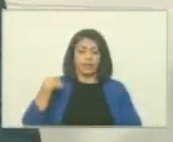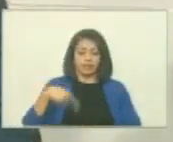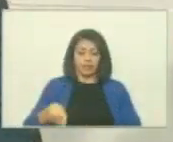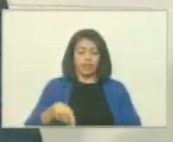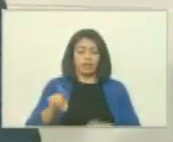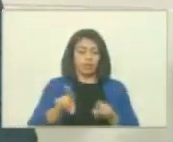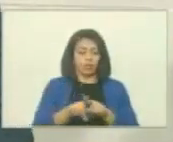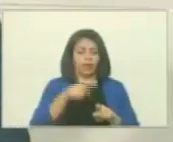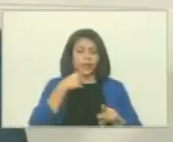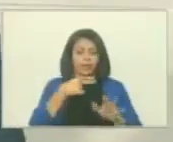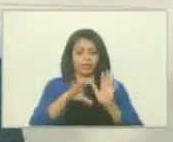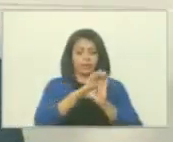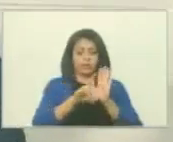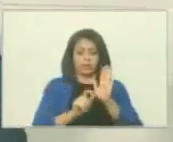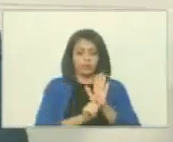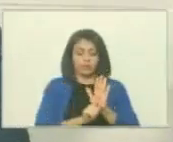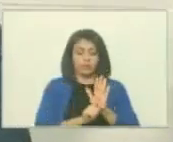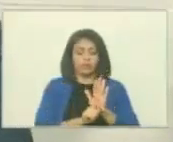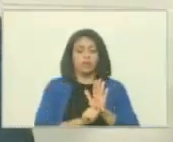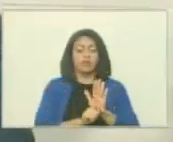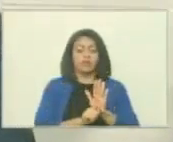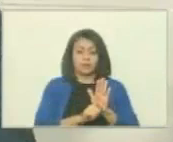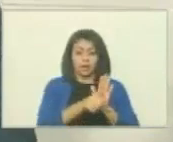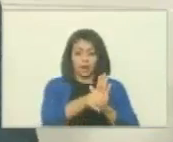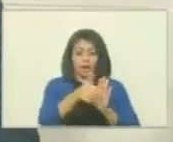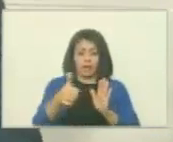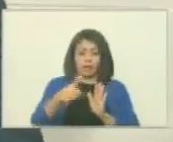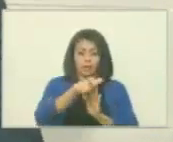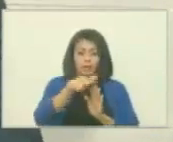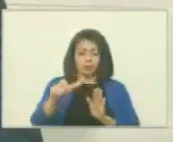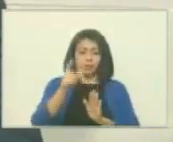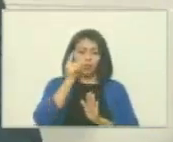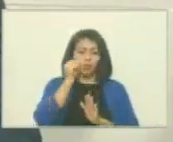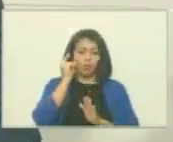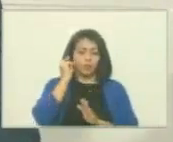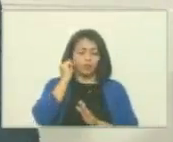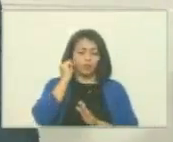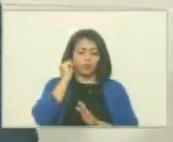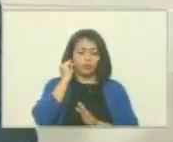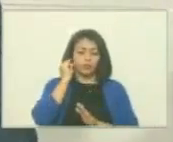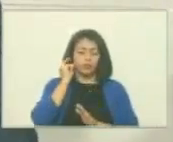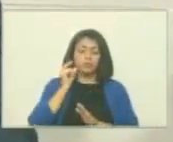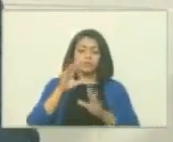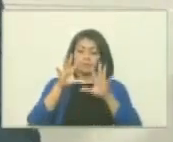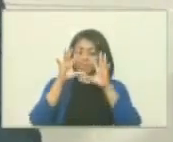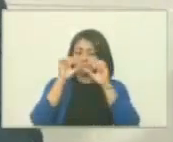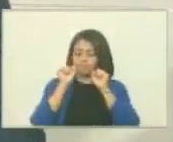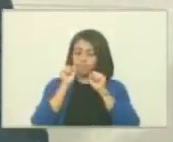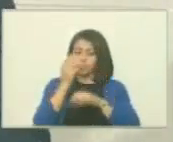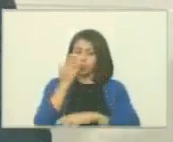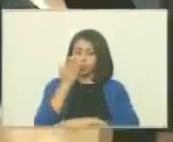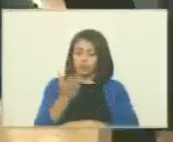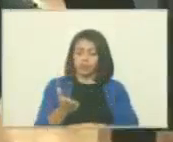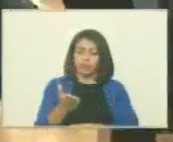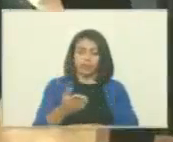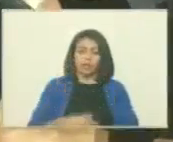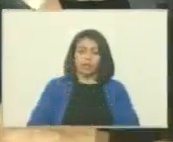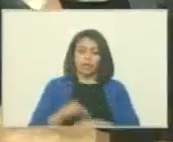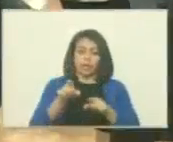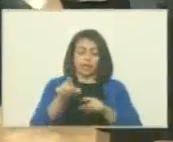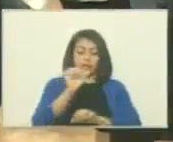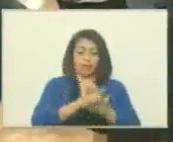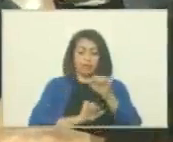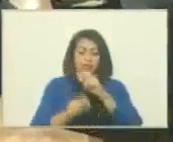como está consagrado en nuestra Constitución cada venezolana y cada venezolano. Entienda usted, querido